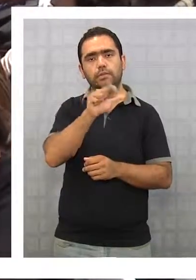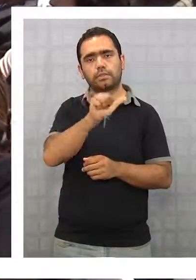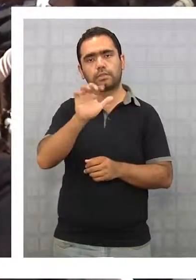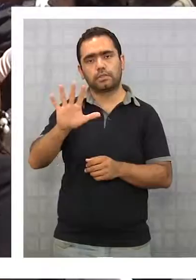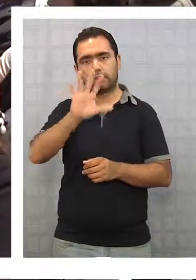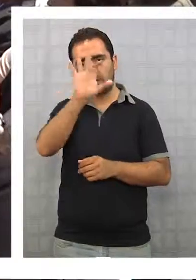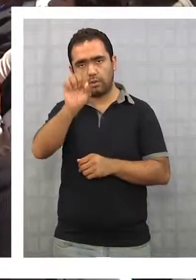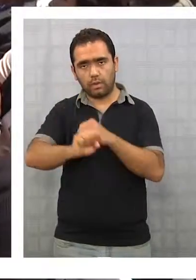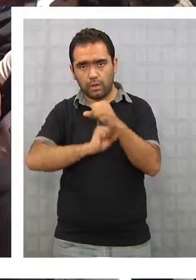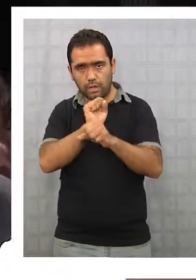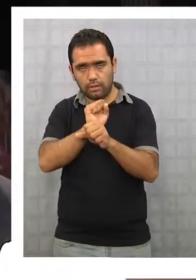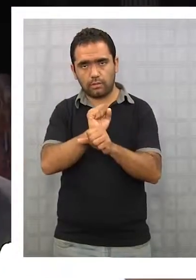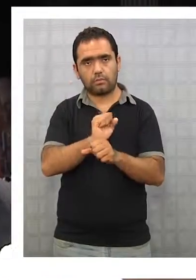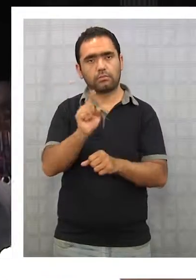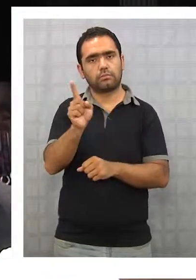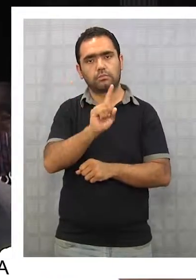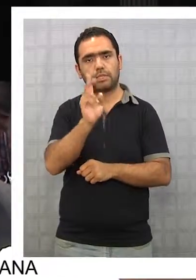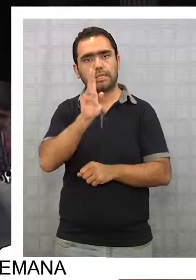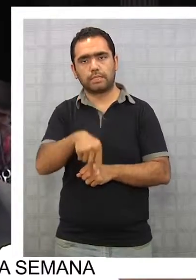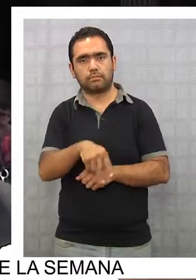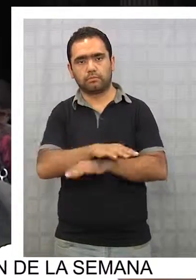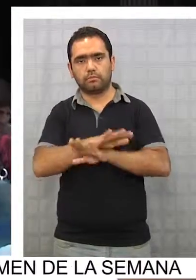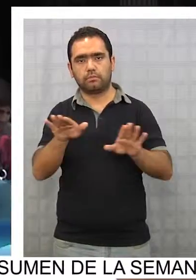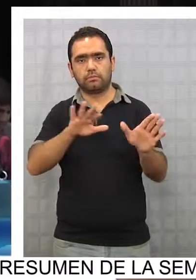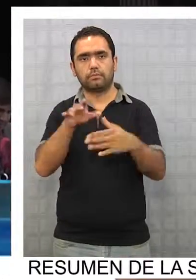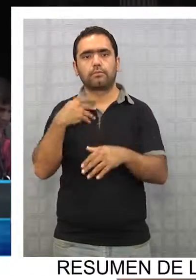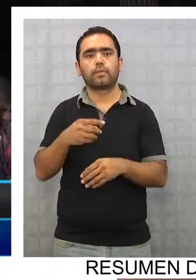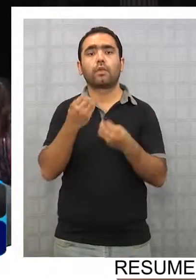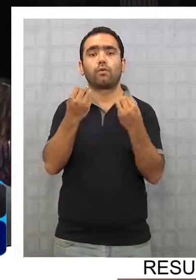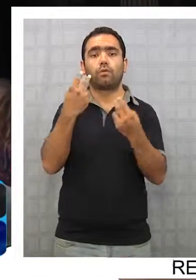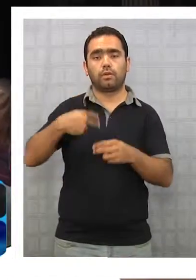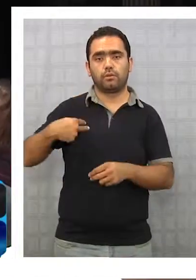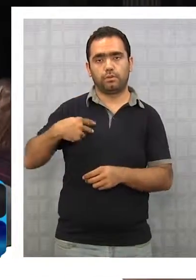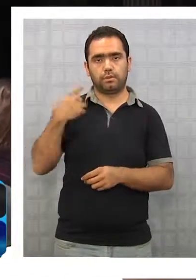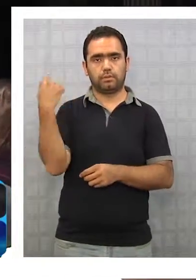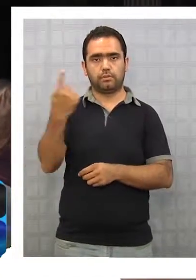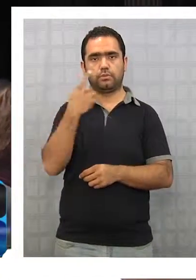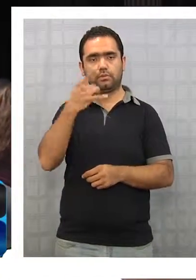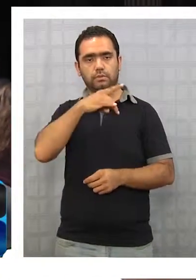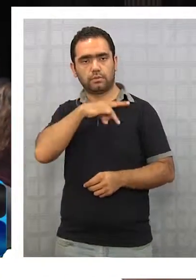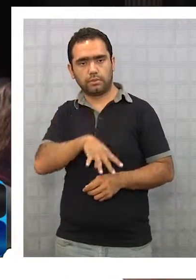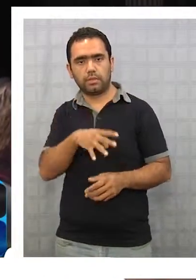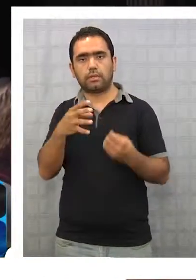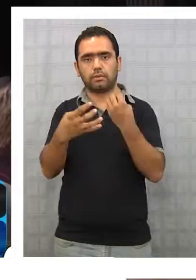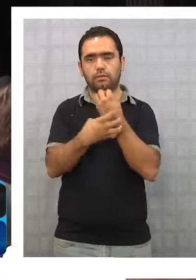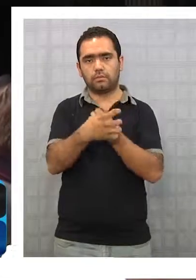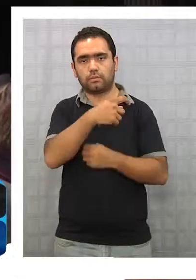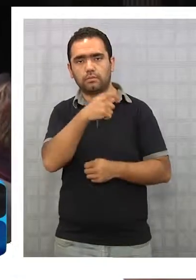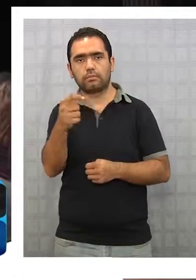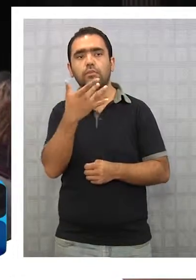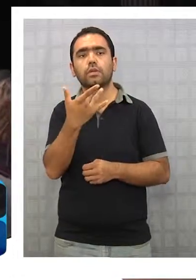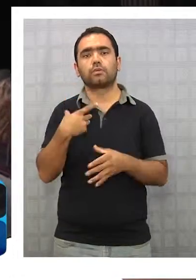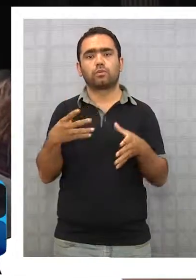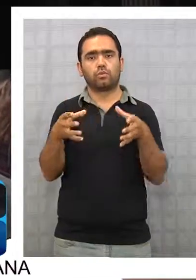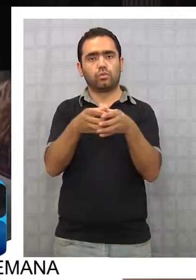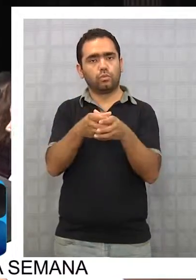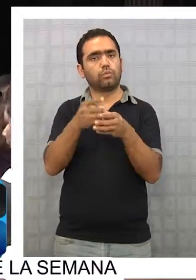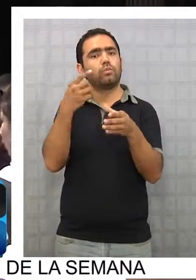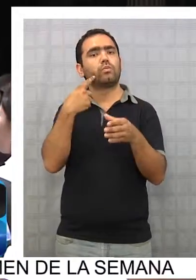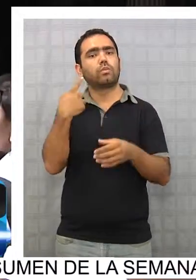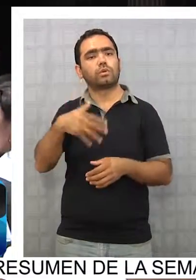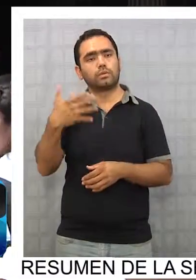años. Sé que es una muy buena noticia para Chile y para nuestra región, porque un grupo importante de